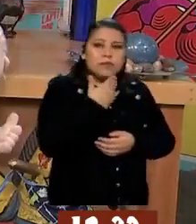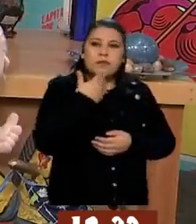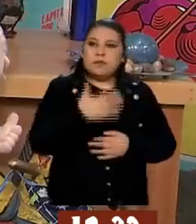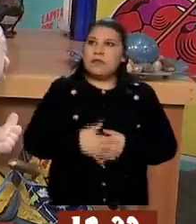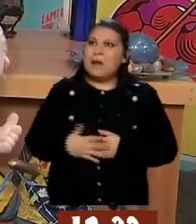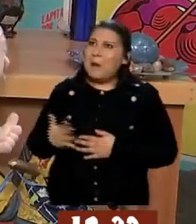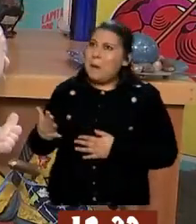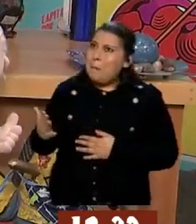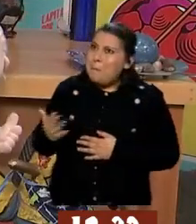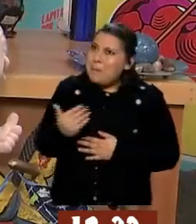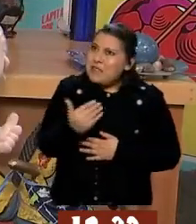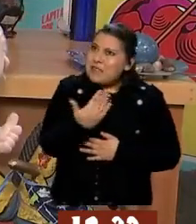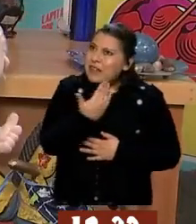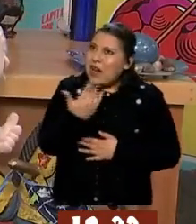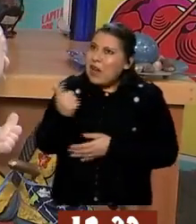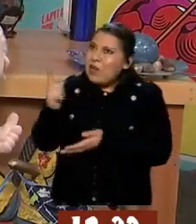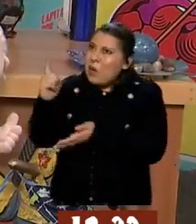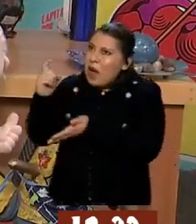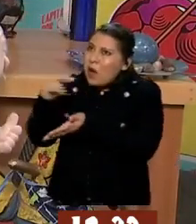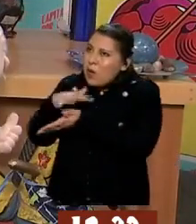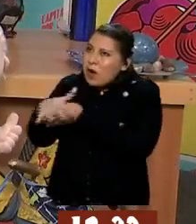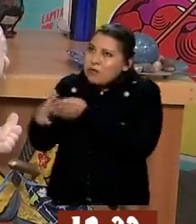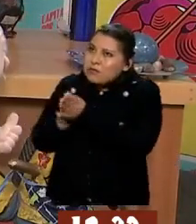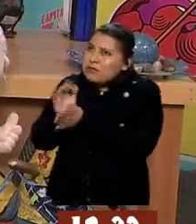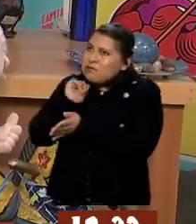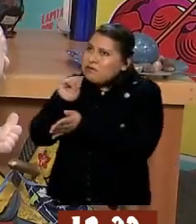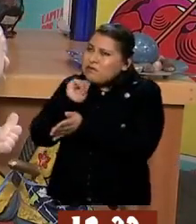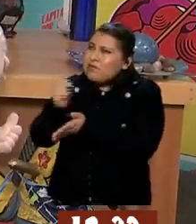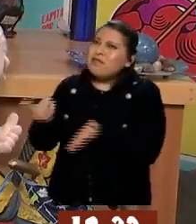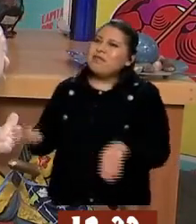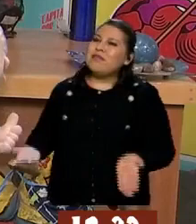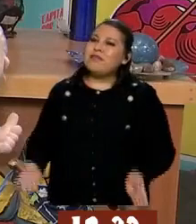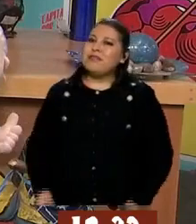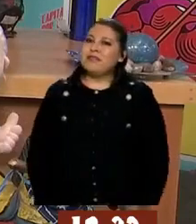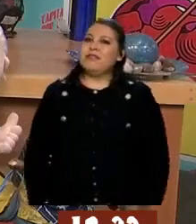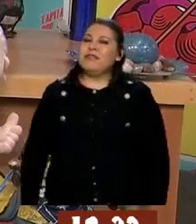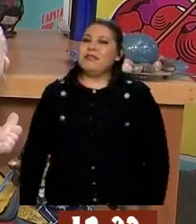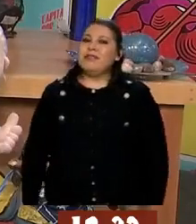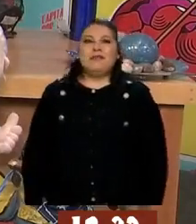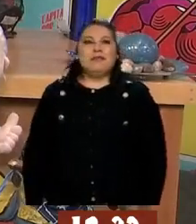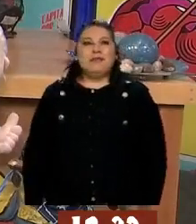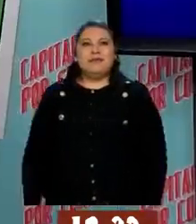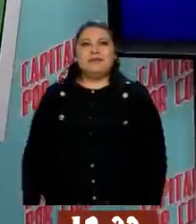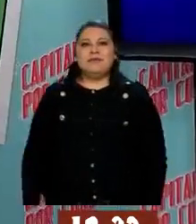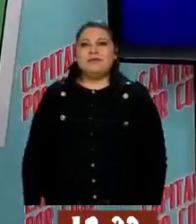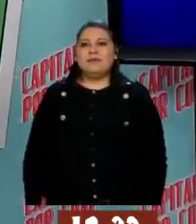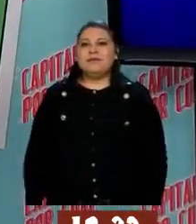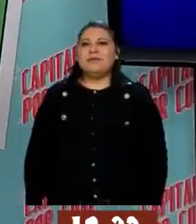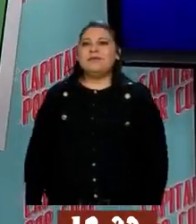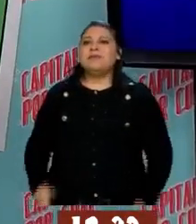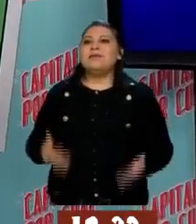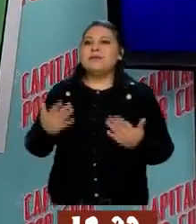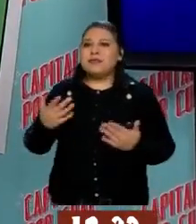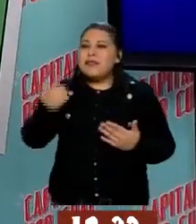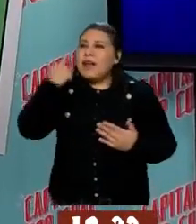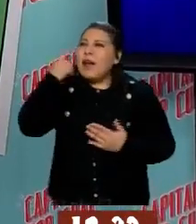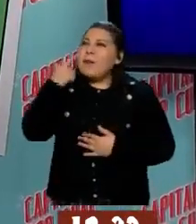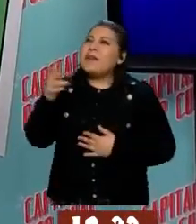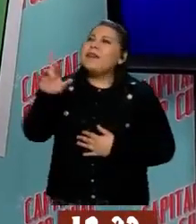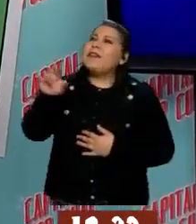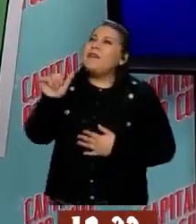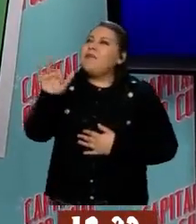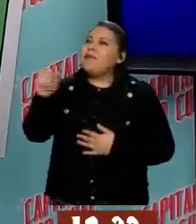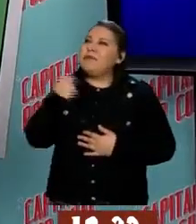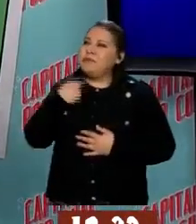A ver, Rafa, me preocupan varias cosas. De entrada, la gente que le gustan mucho las fajitas de pollo,